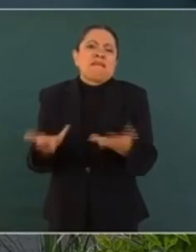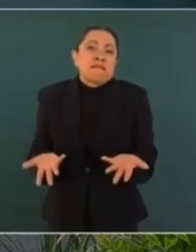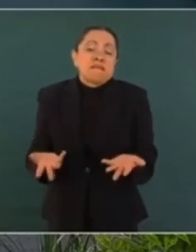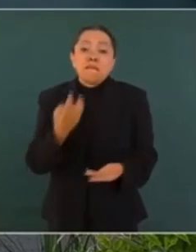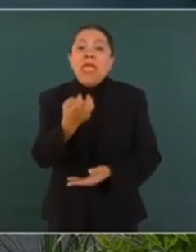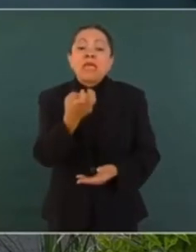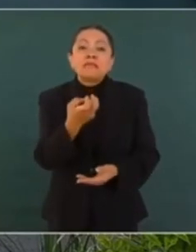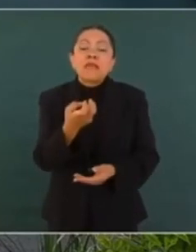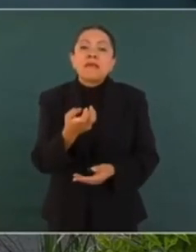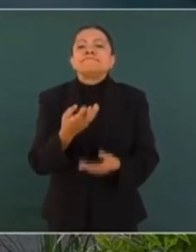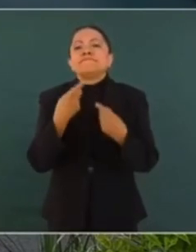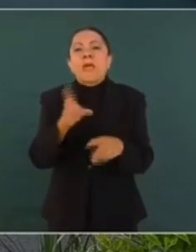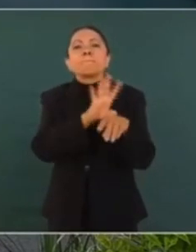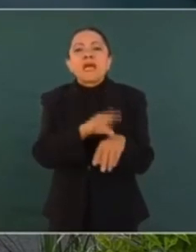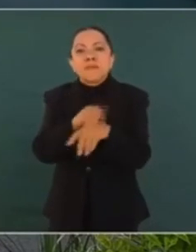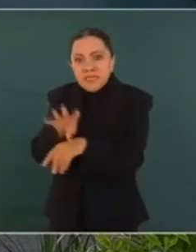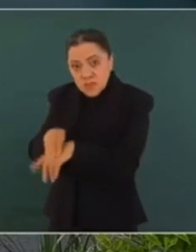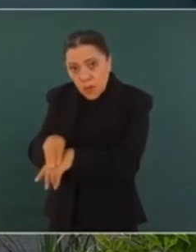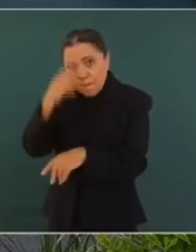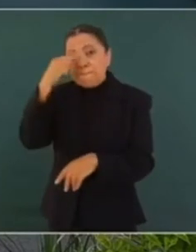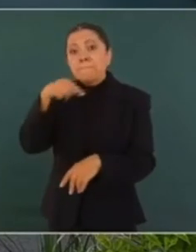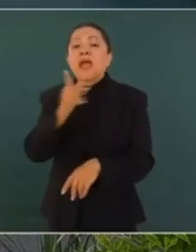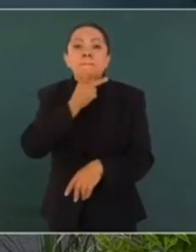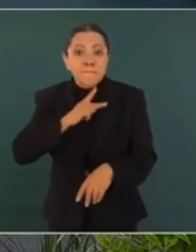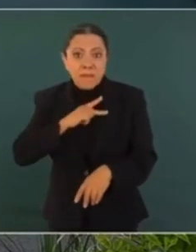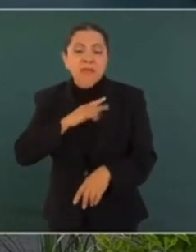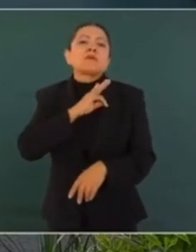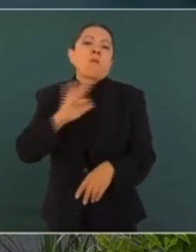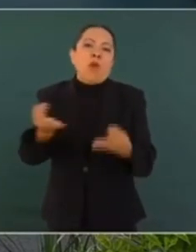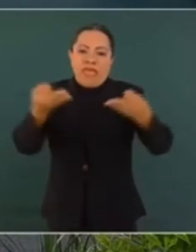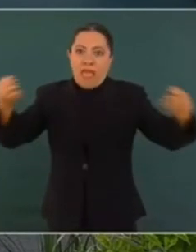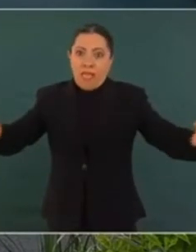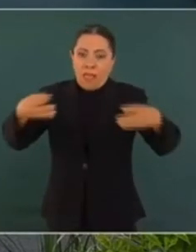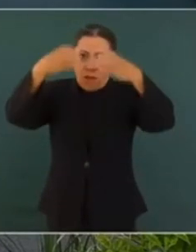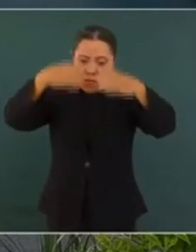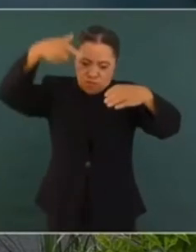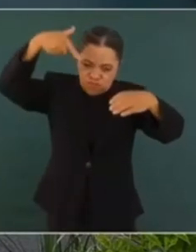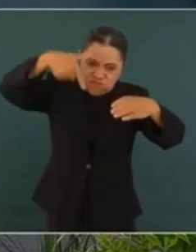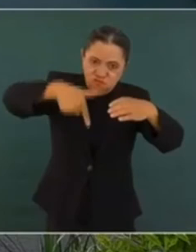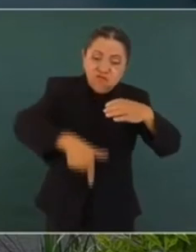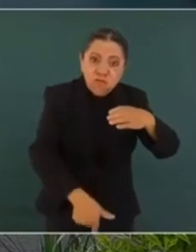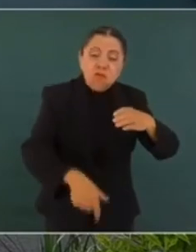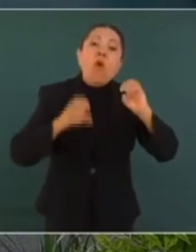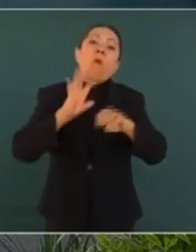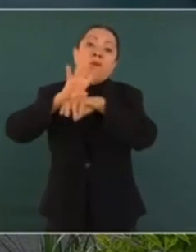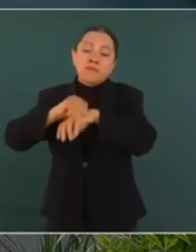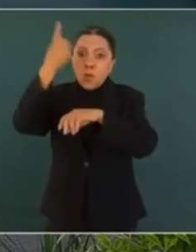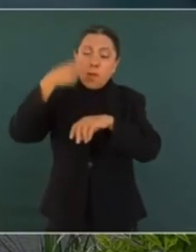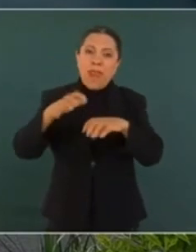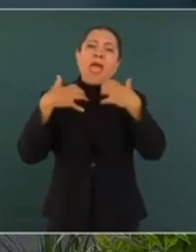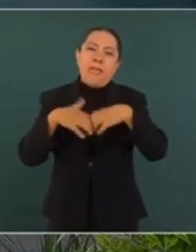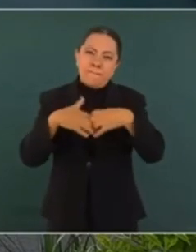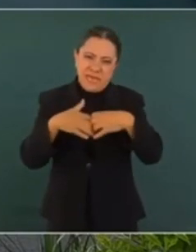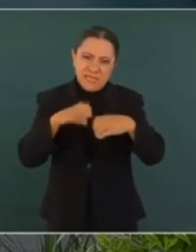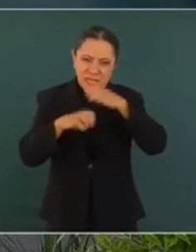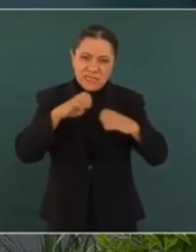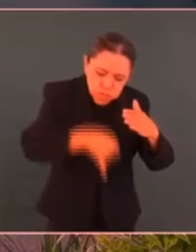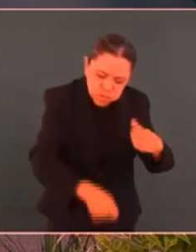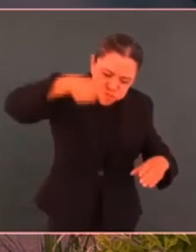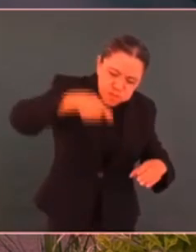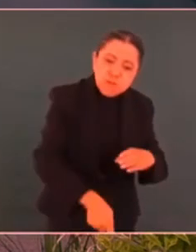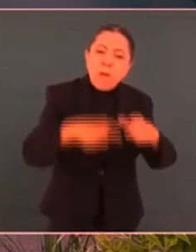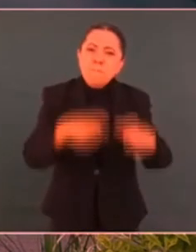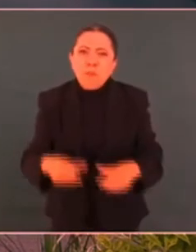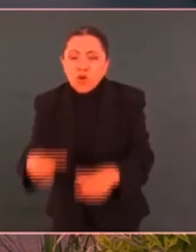Pues son los que dan los permisos para que Pemex pueda perforar, o los permisos para que las empresas extranjeras puedan también perforar pozos.